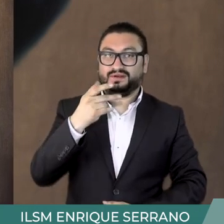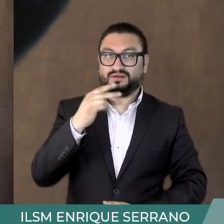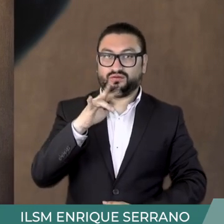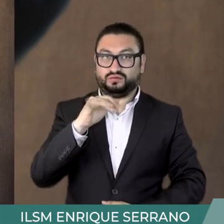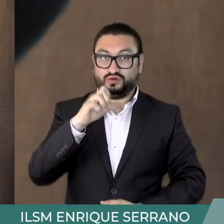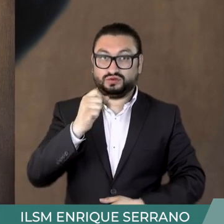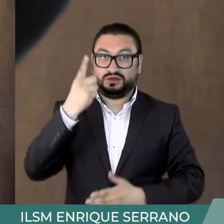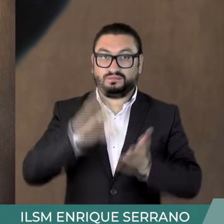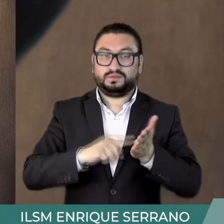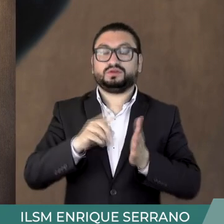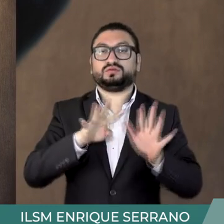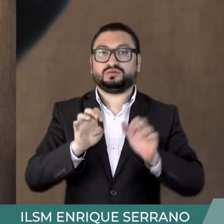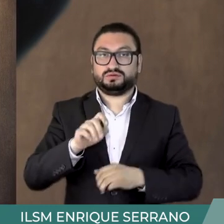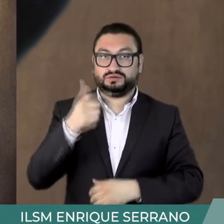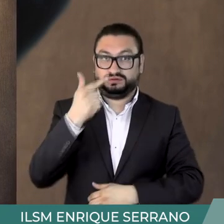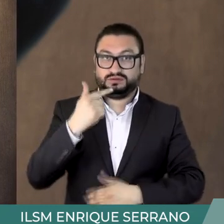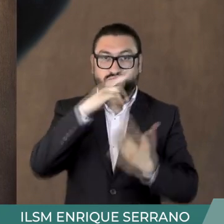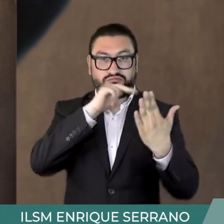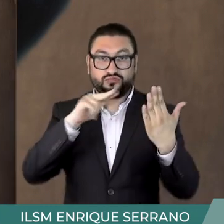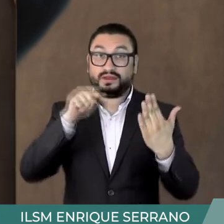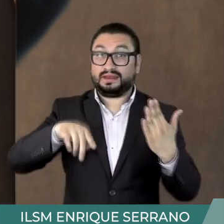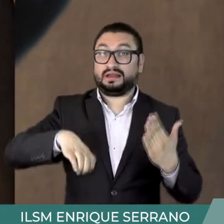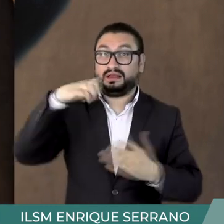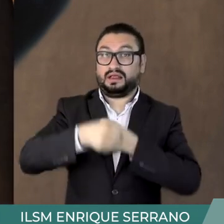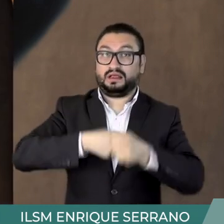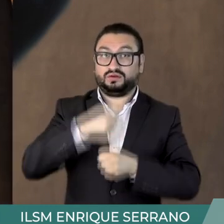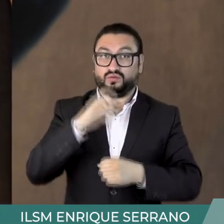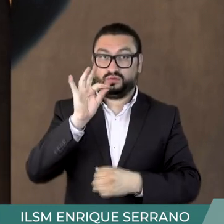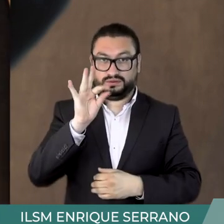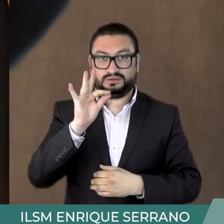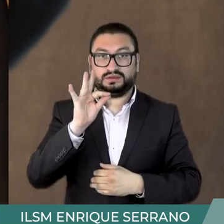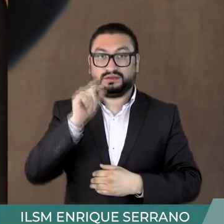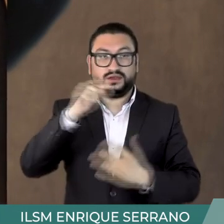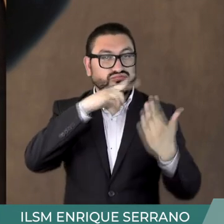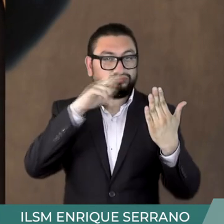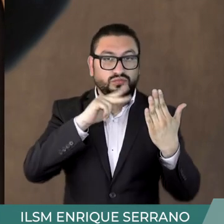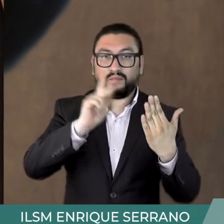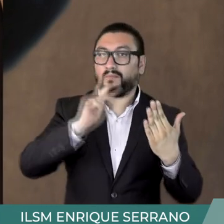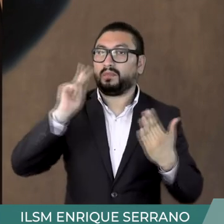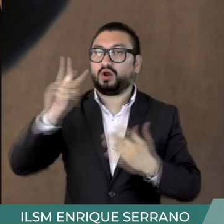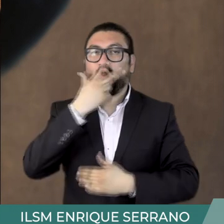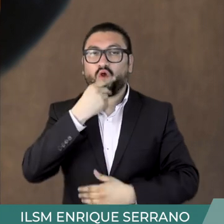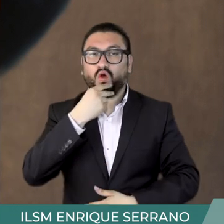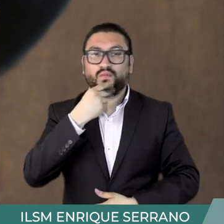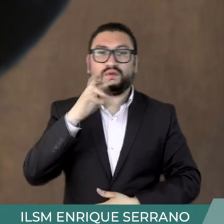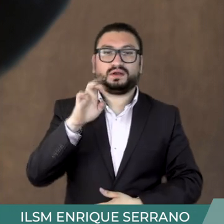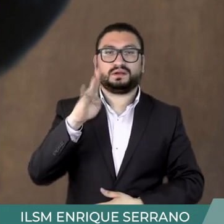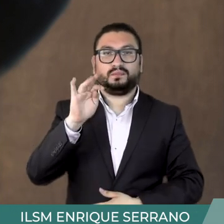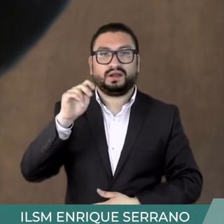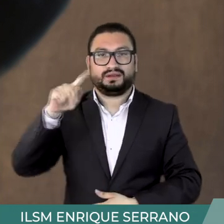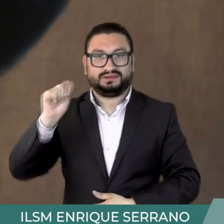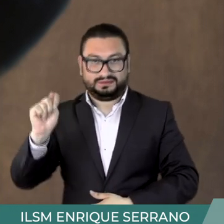Germán Quedobio se pintó en 1907, a la edad de 40 años, reinterpretando los autorretratos de madurez de Rembrandt,